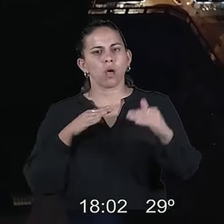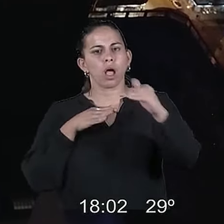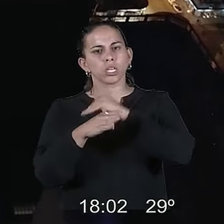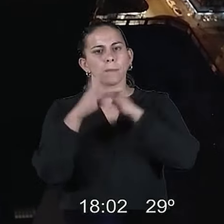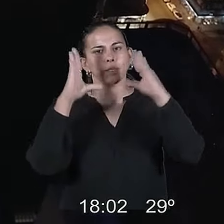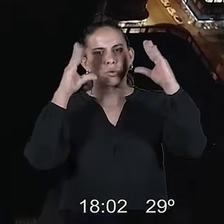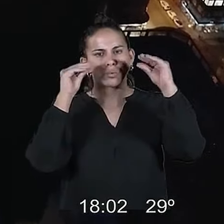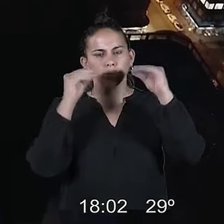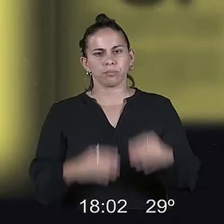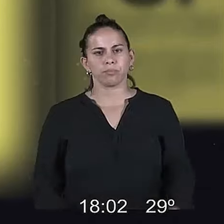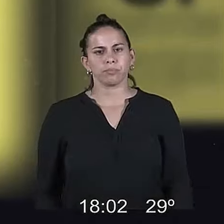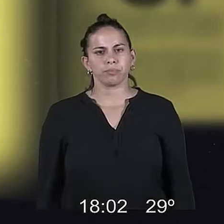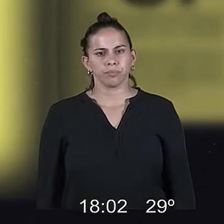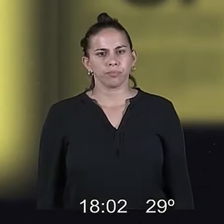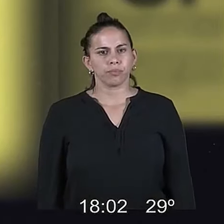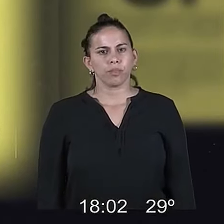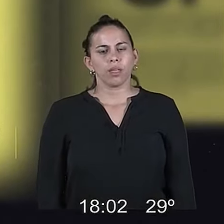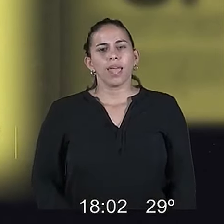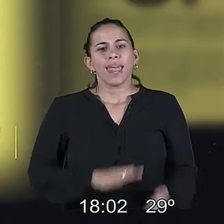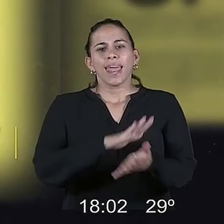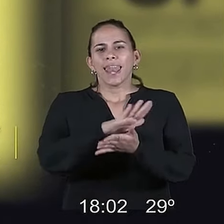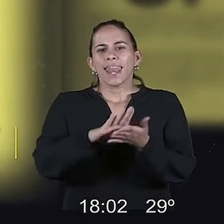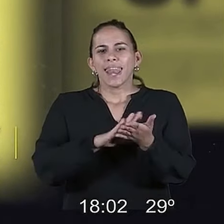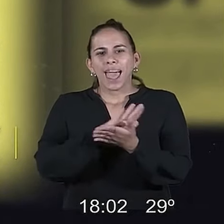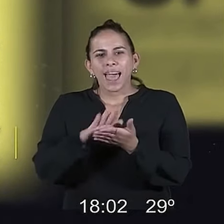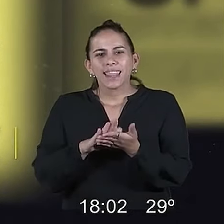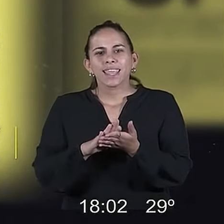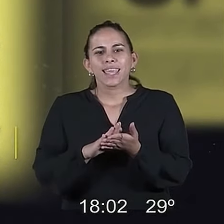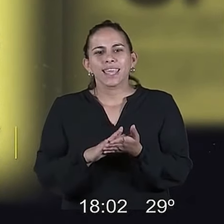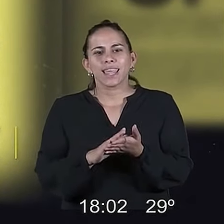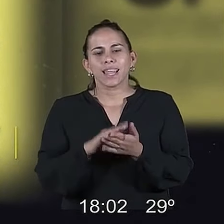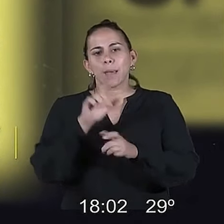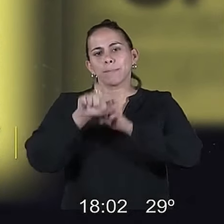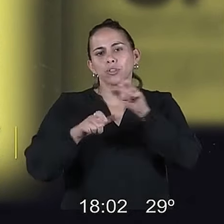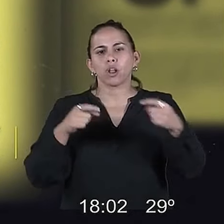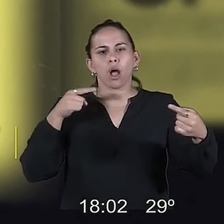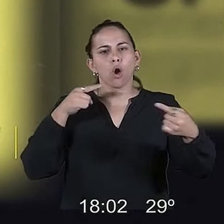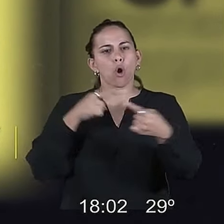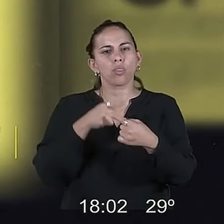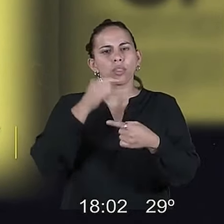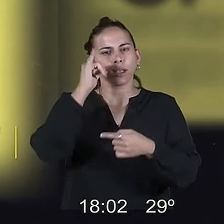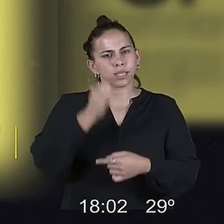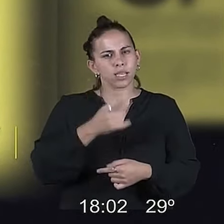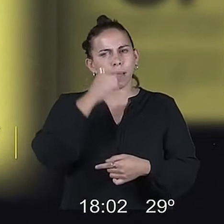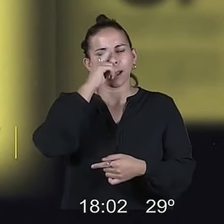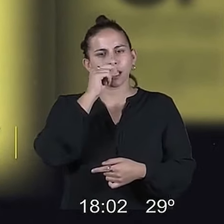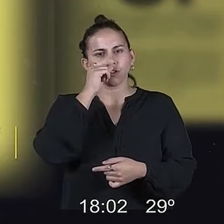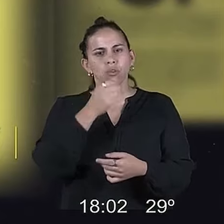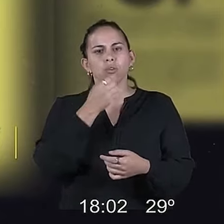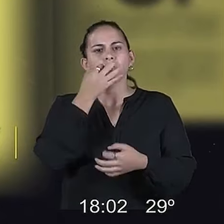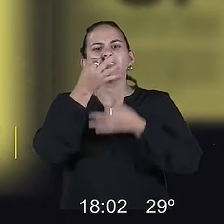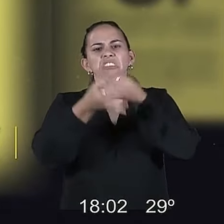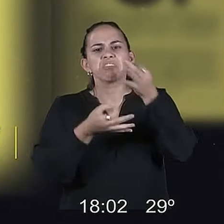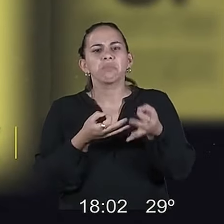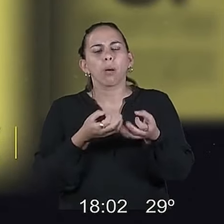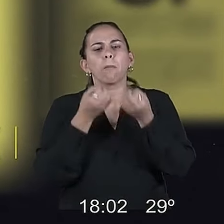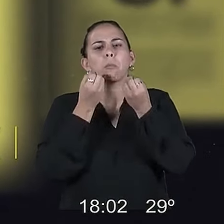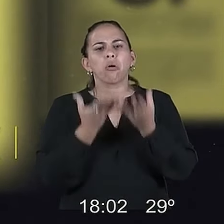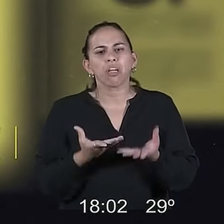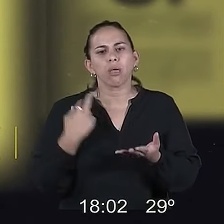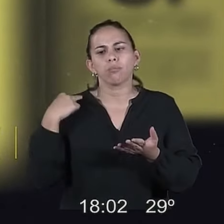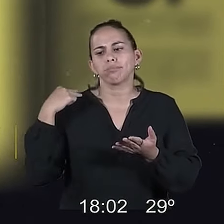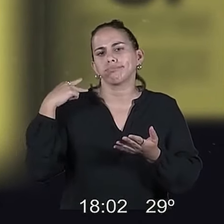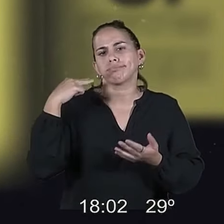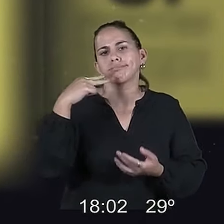allanamiento nocturno. Nadie, nadie de los que se opone al CIE amarillo ha dicho por qué